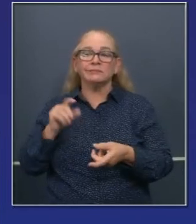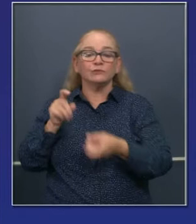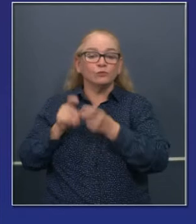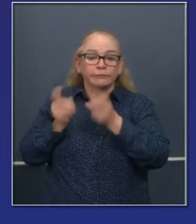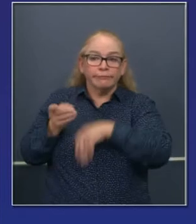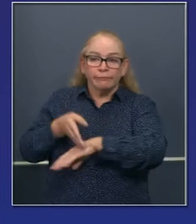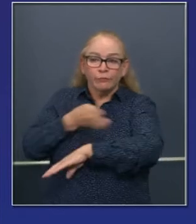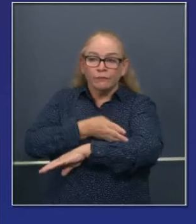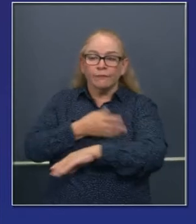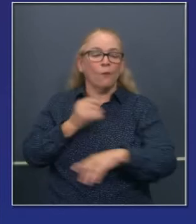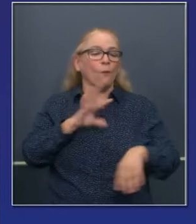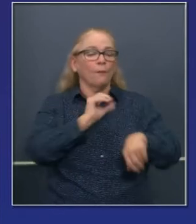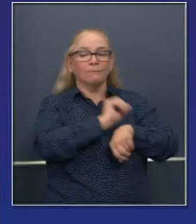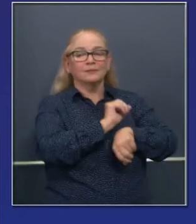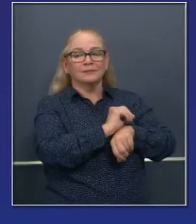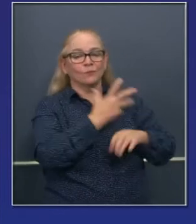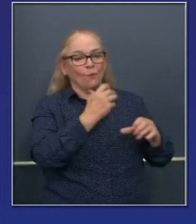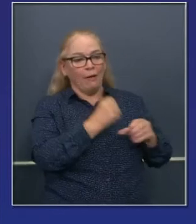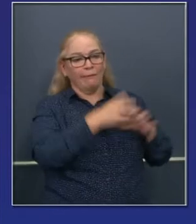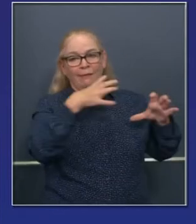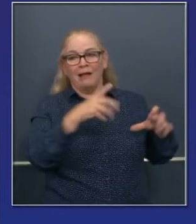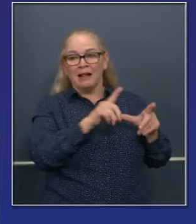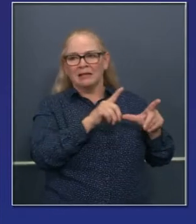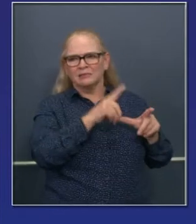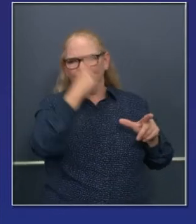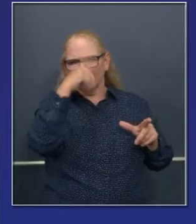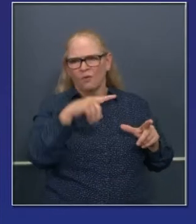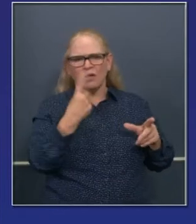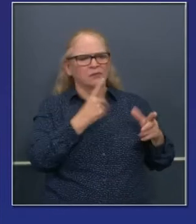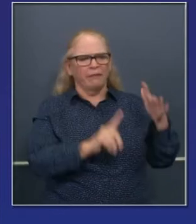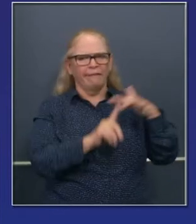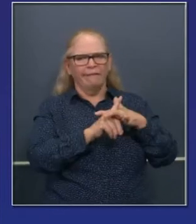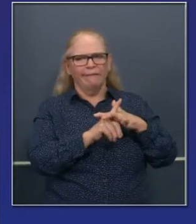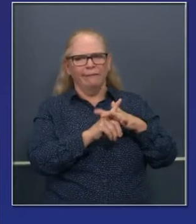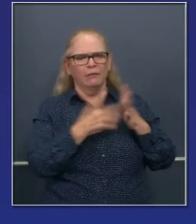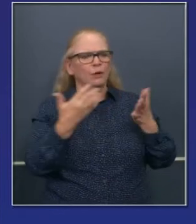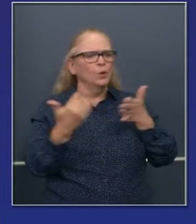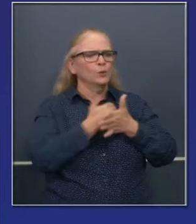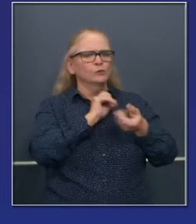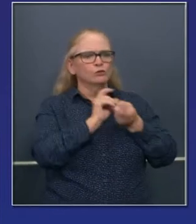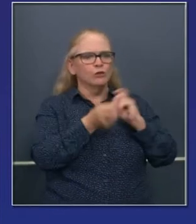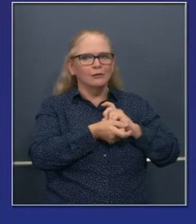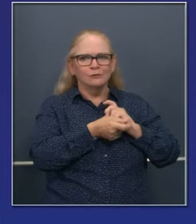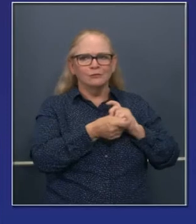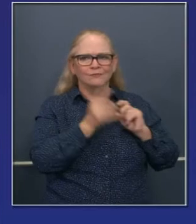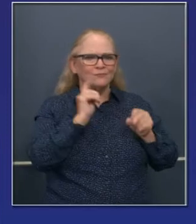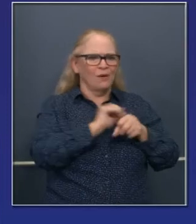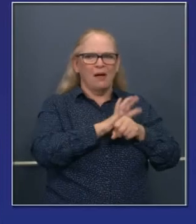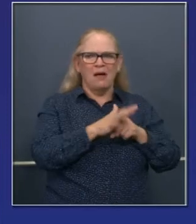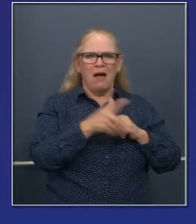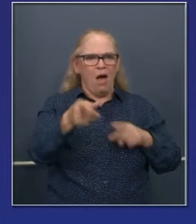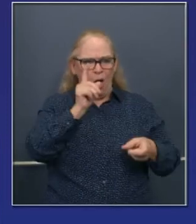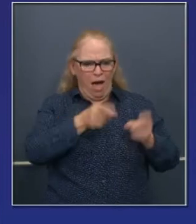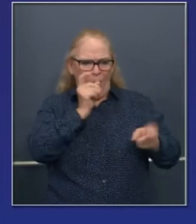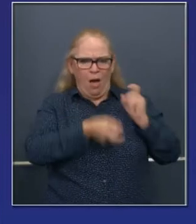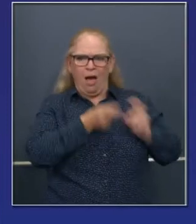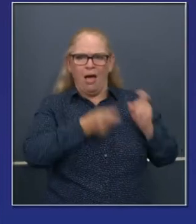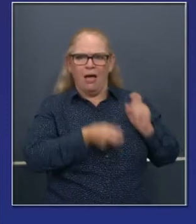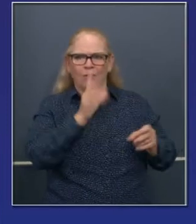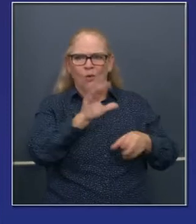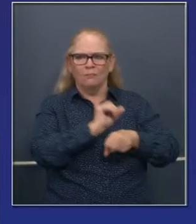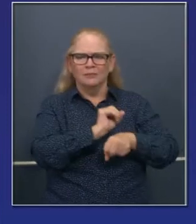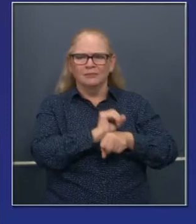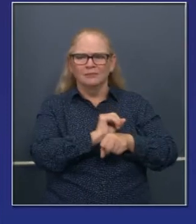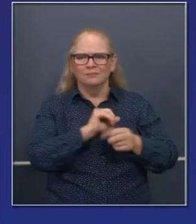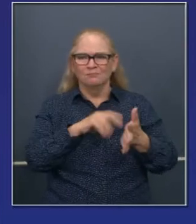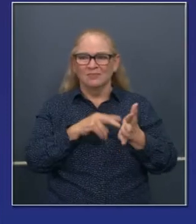ajustar y corregir operaciones, particularmente durante esta pandemia. De modo que tenemos que acelerar los permisos.